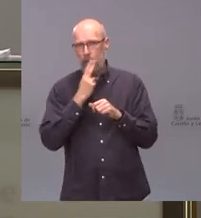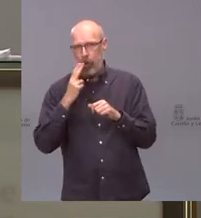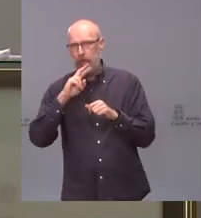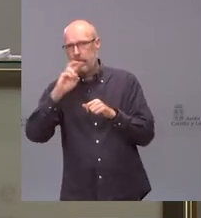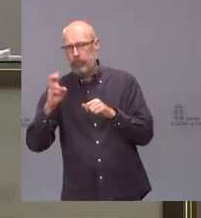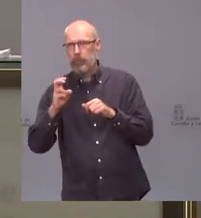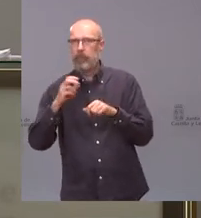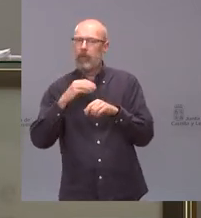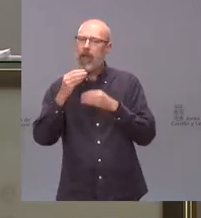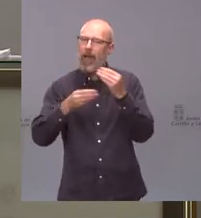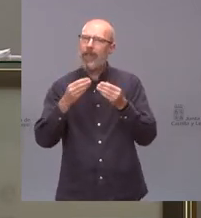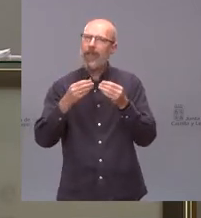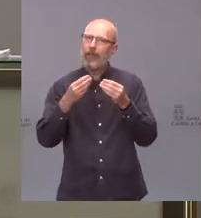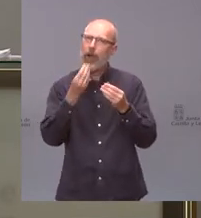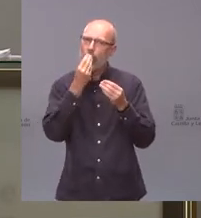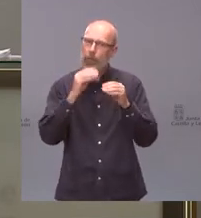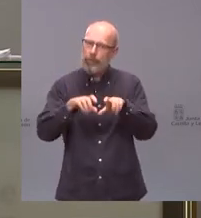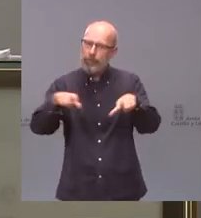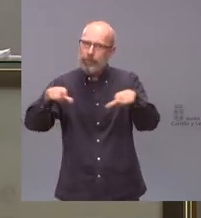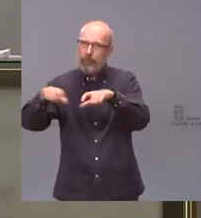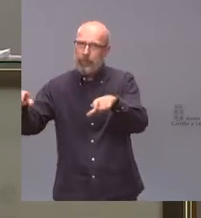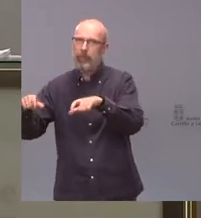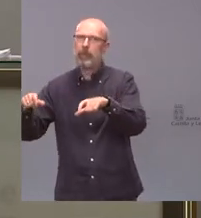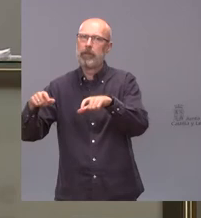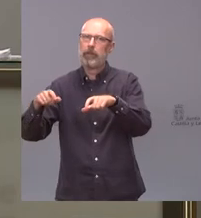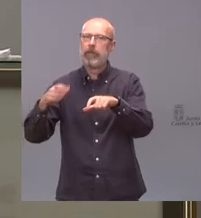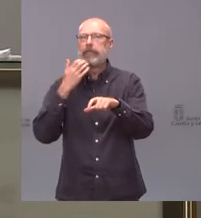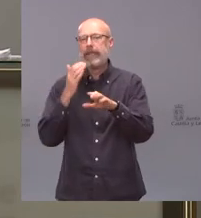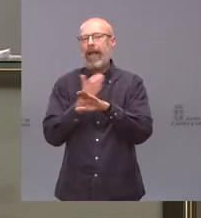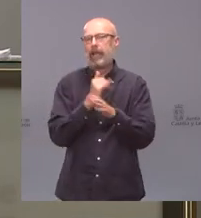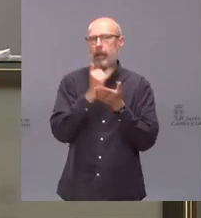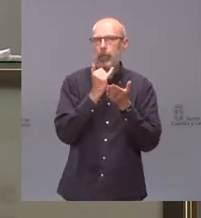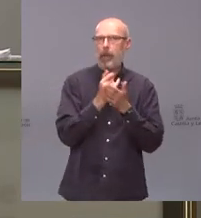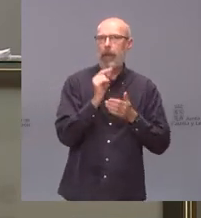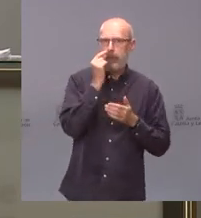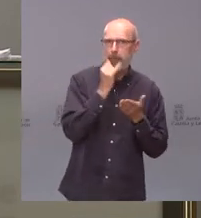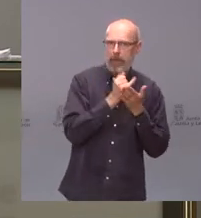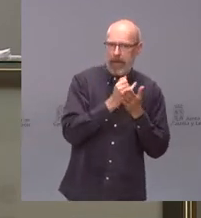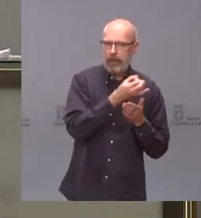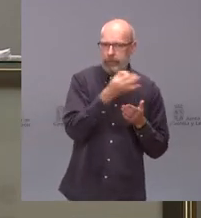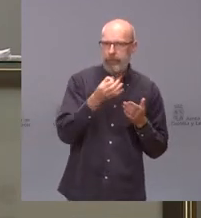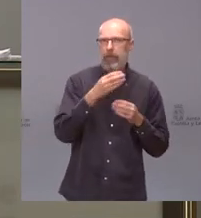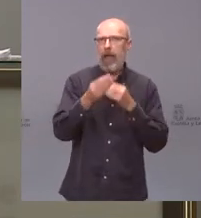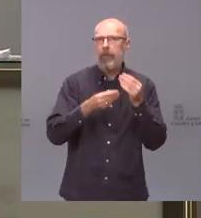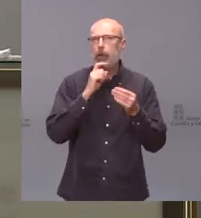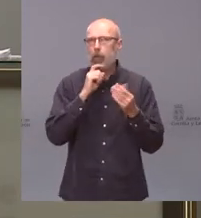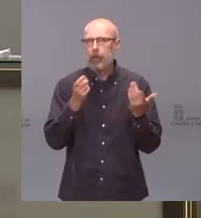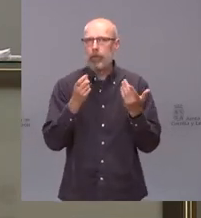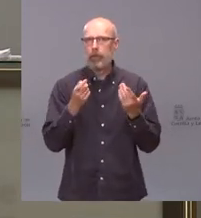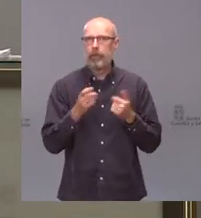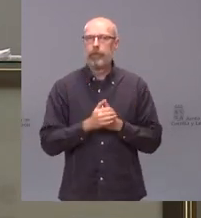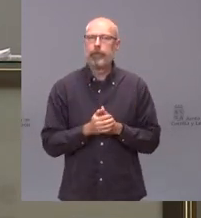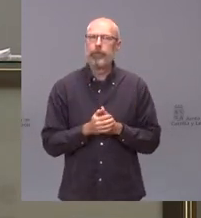banquetes que se suelen celebrar en el interior realizando PCR haciendo algún tipo de pruebas a los que participen en sus